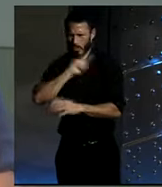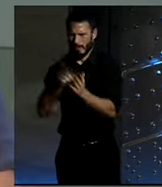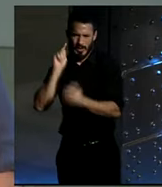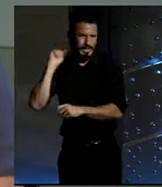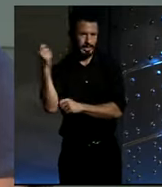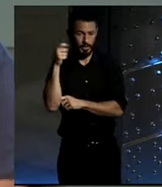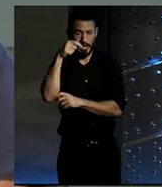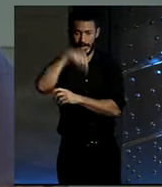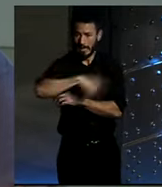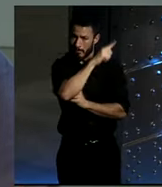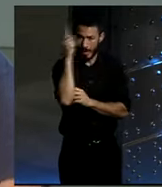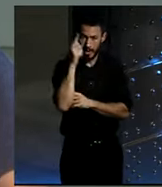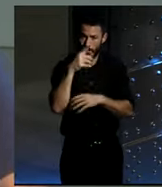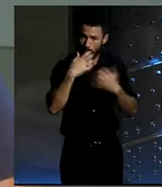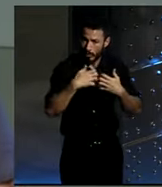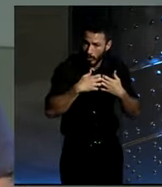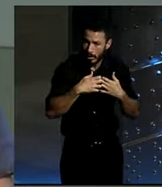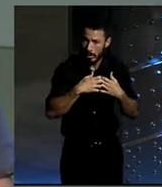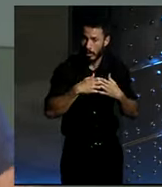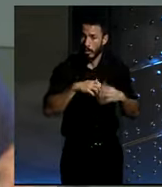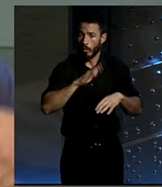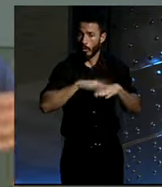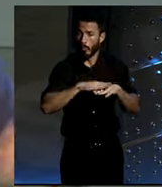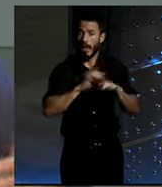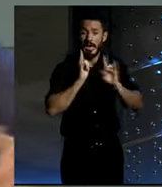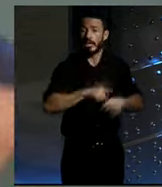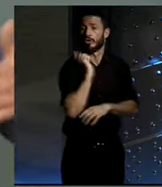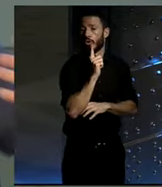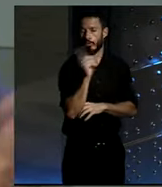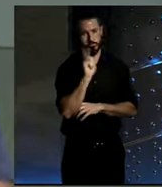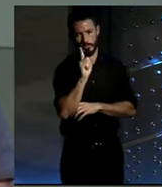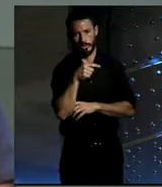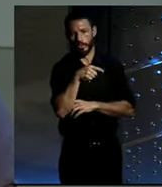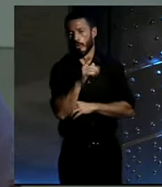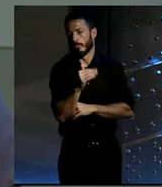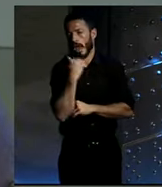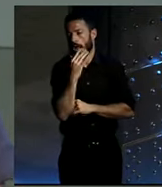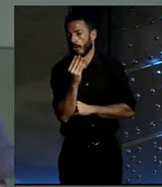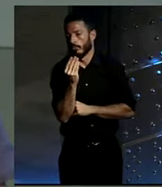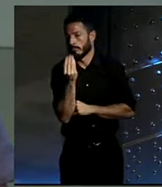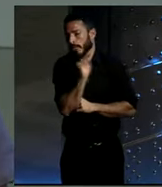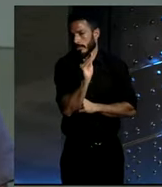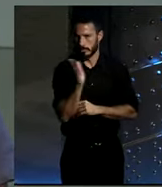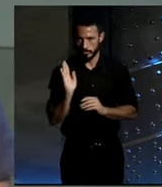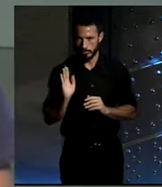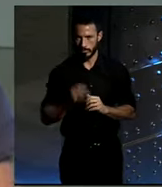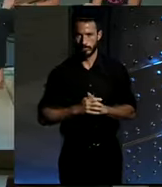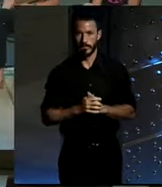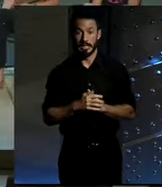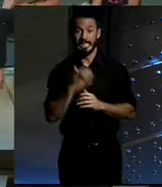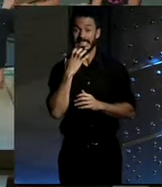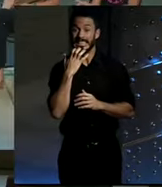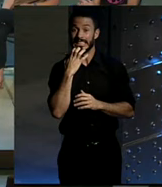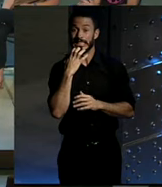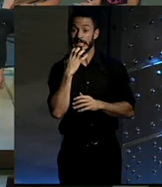funcionan no va a ser por lo de que sean eléctricas, vaya. Que eso es como un añadido que, bueno, le da un toque ¿Se usarían igual si hubiera que pedalear en las